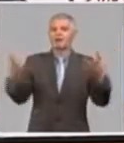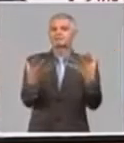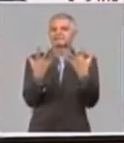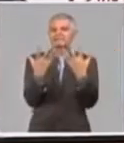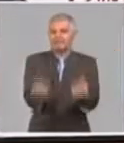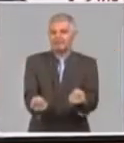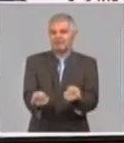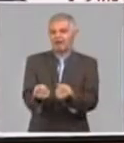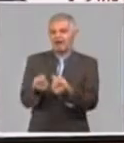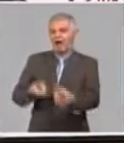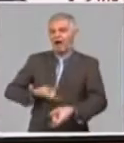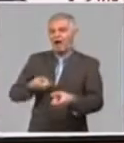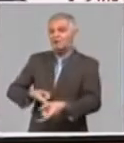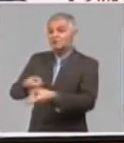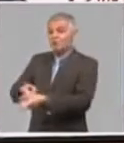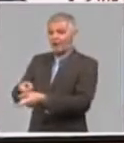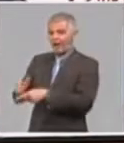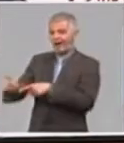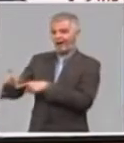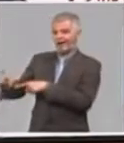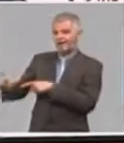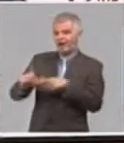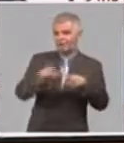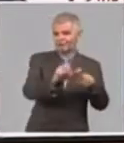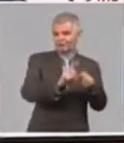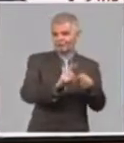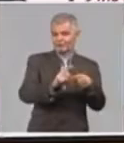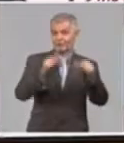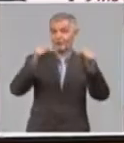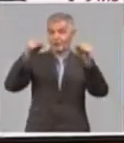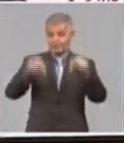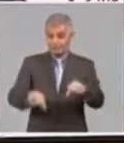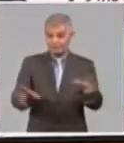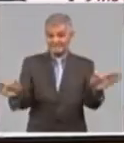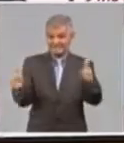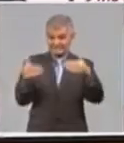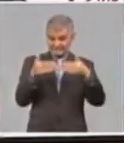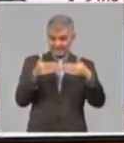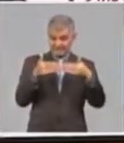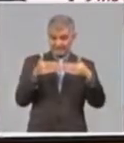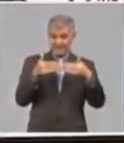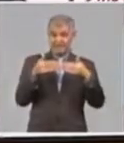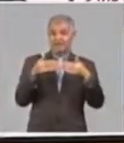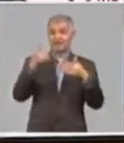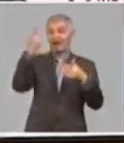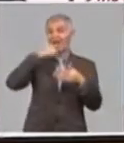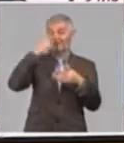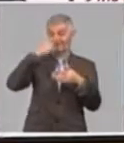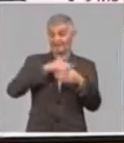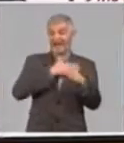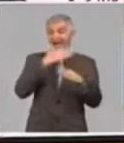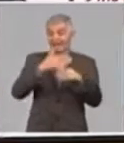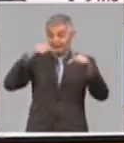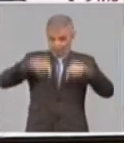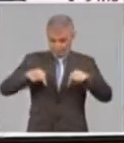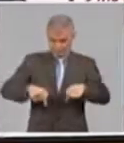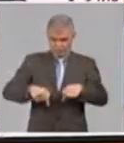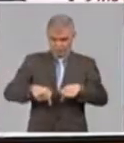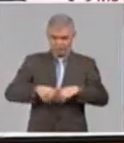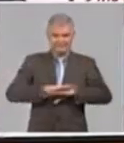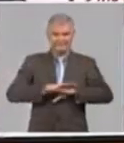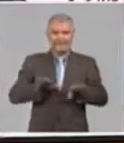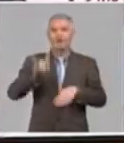podemos decir que hoy, durante el periodo con cierre abril del 2020 hasta el día de hoy, prácticamente